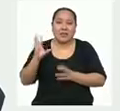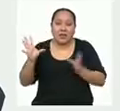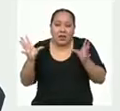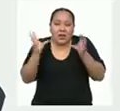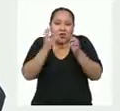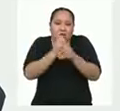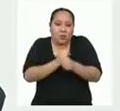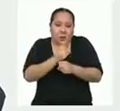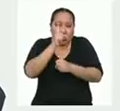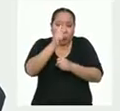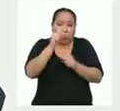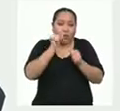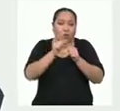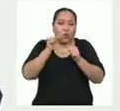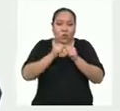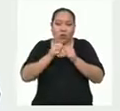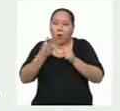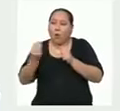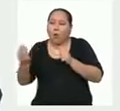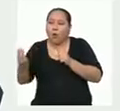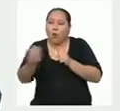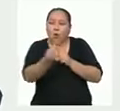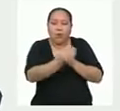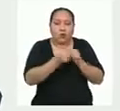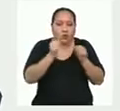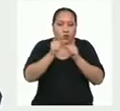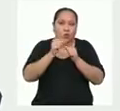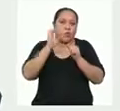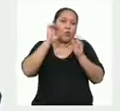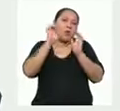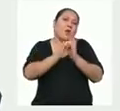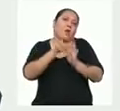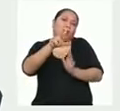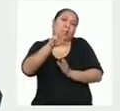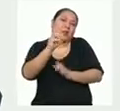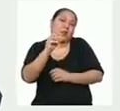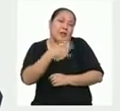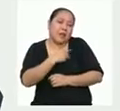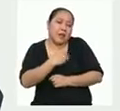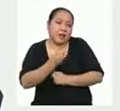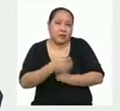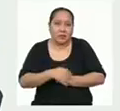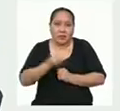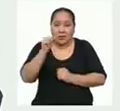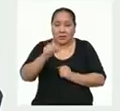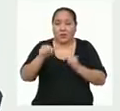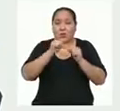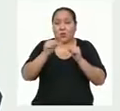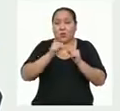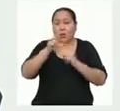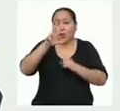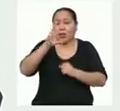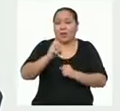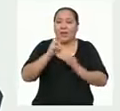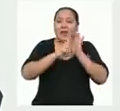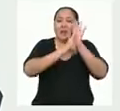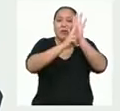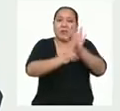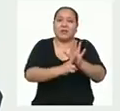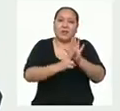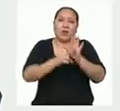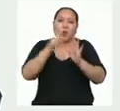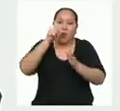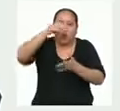valor a un conjunto de valores. Por ejemplo, 30 años. Este valor de 30 representa